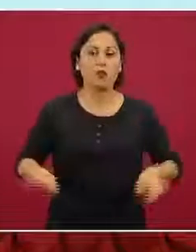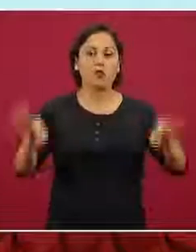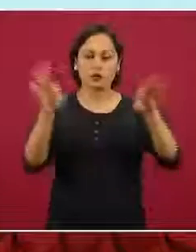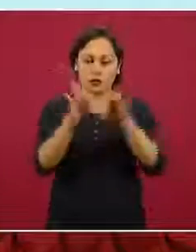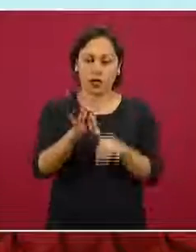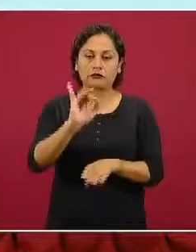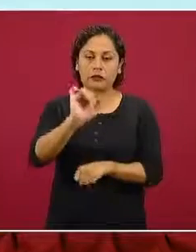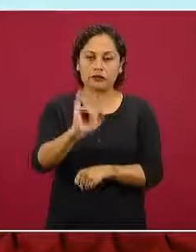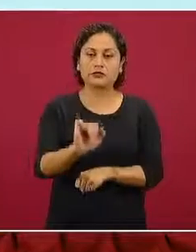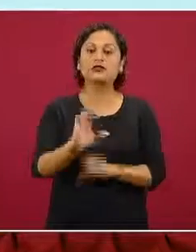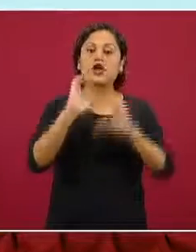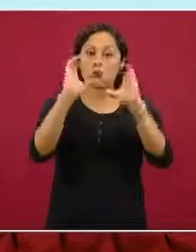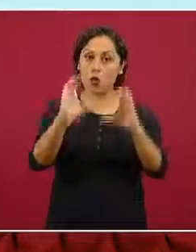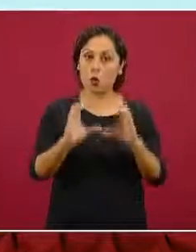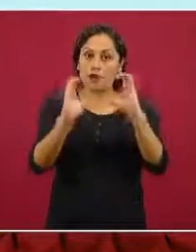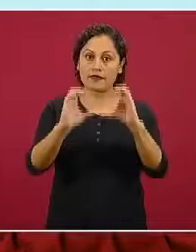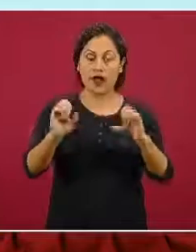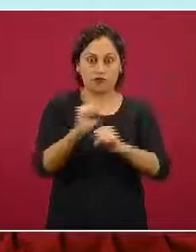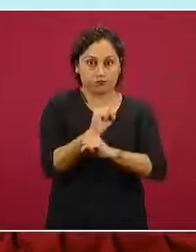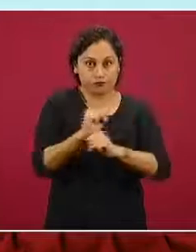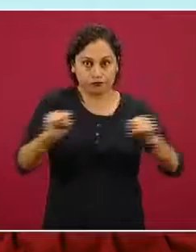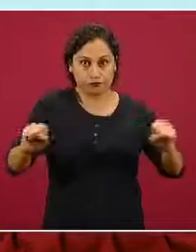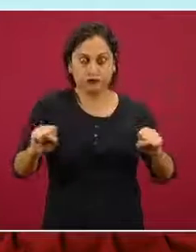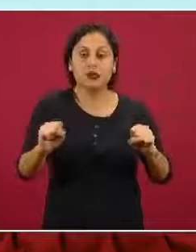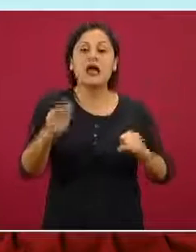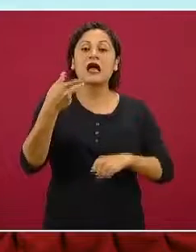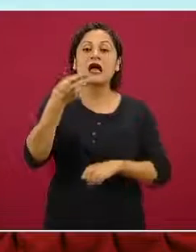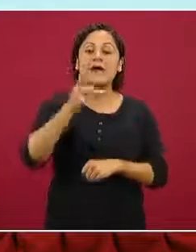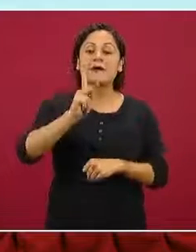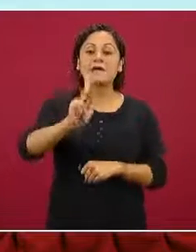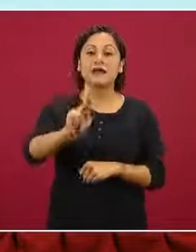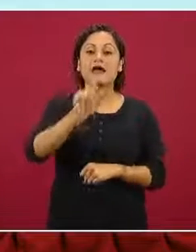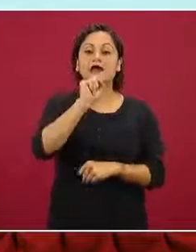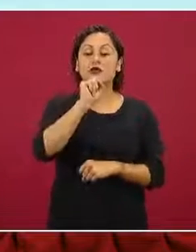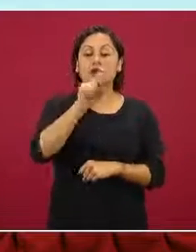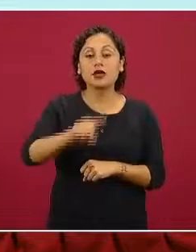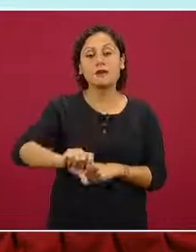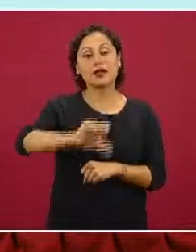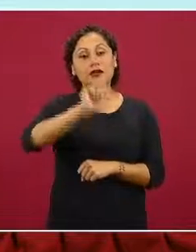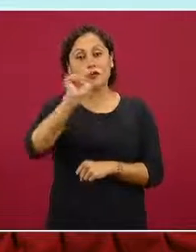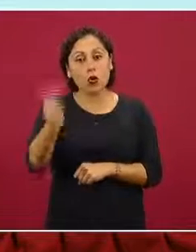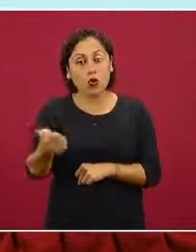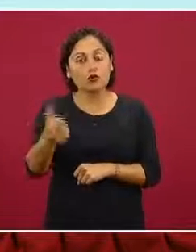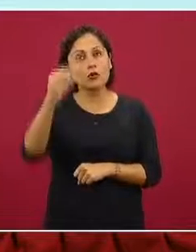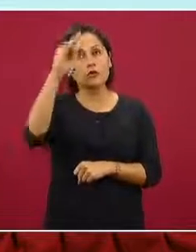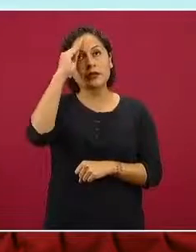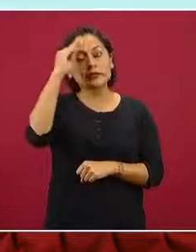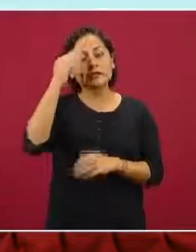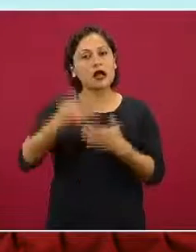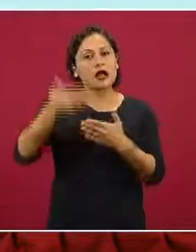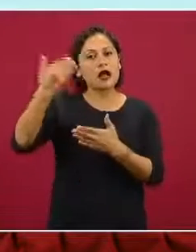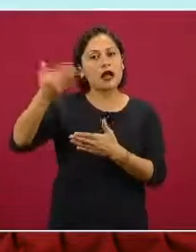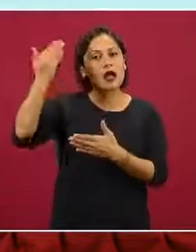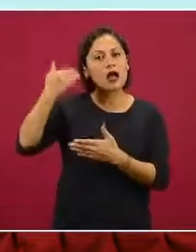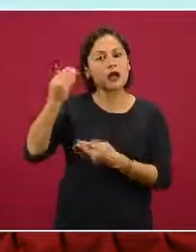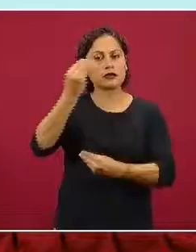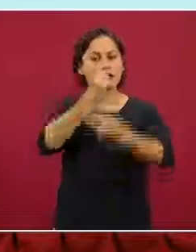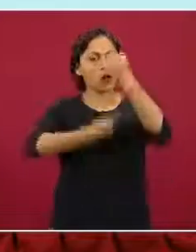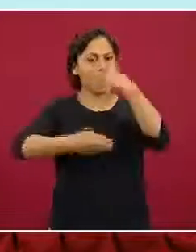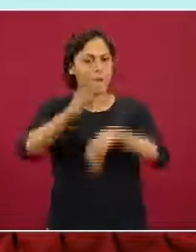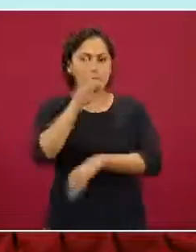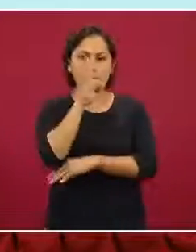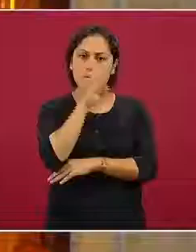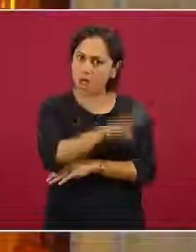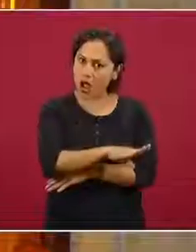sobrepeso y obesidad, sino también ver el problema desde una perspectiva de toda la mala nutrición que implica un espectro amplio,